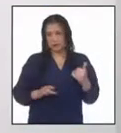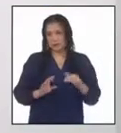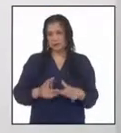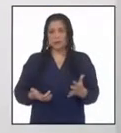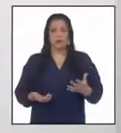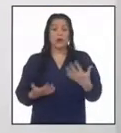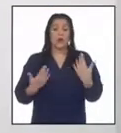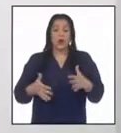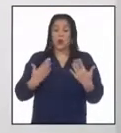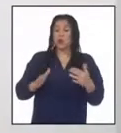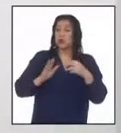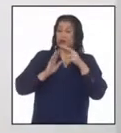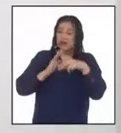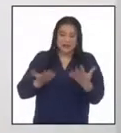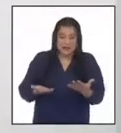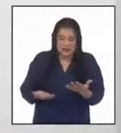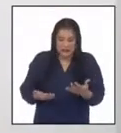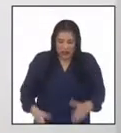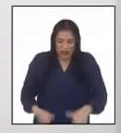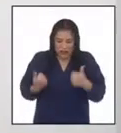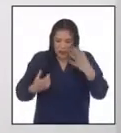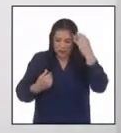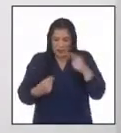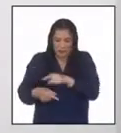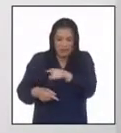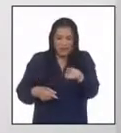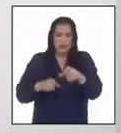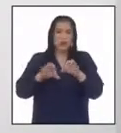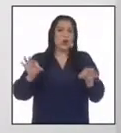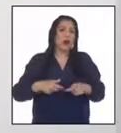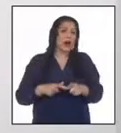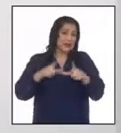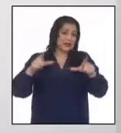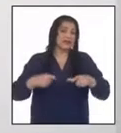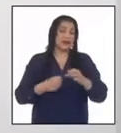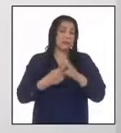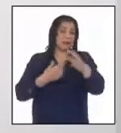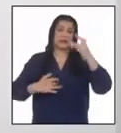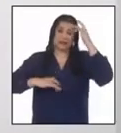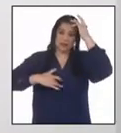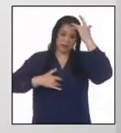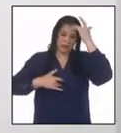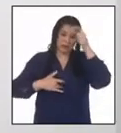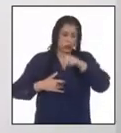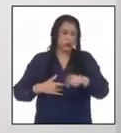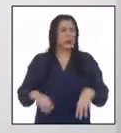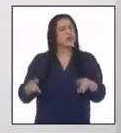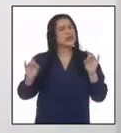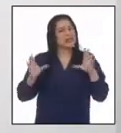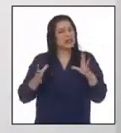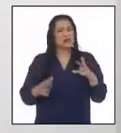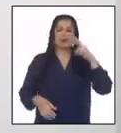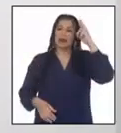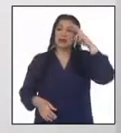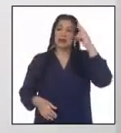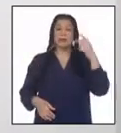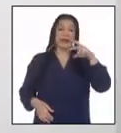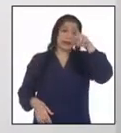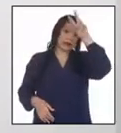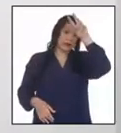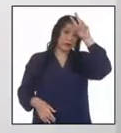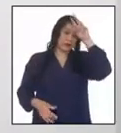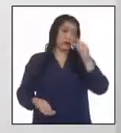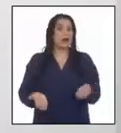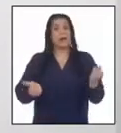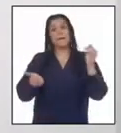Las condiciones en las que se encontraban las poblaciones de las provincias afectadas fueron una de las causas para que el Perú tuviera, por